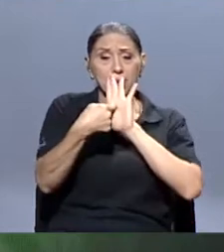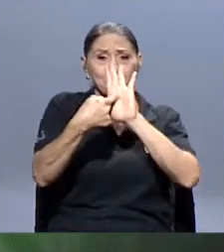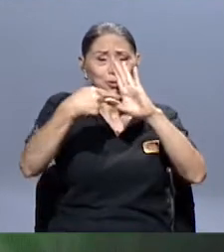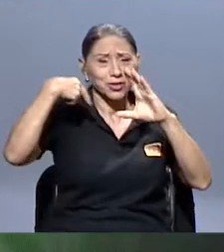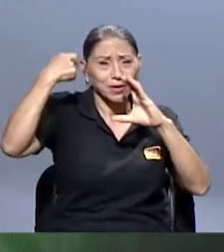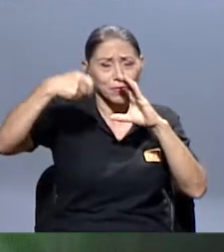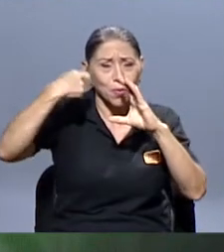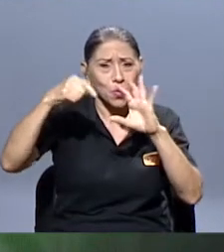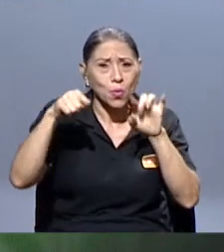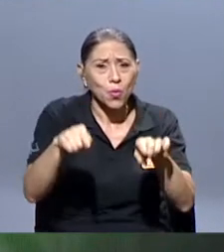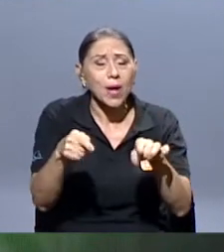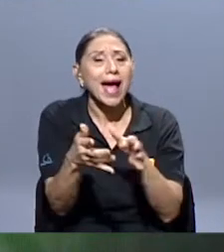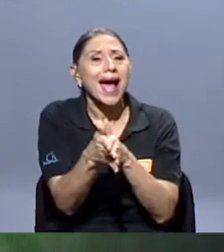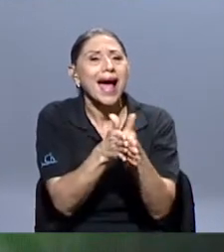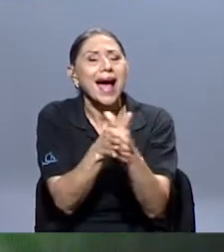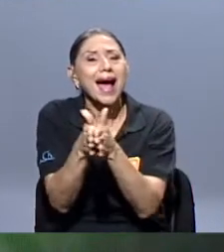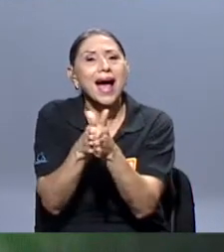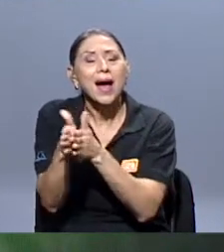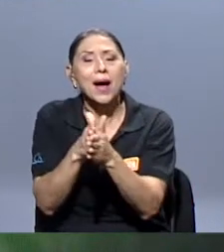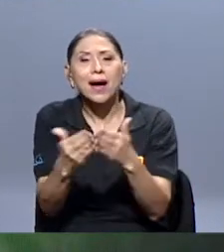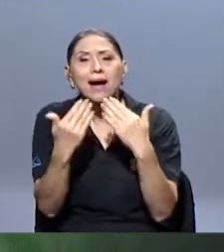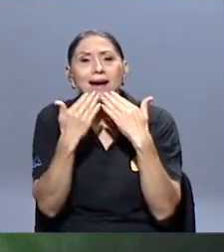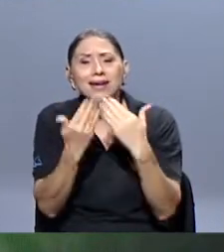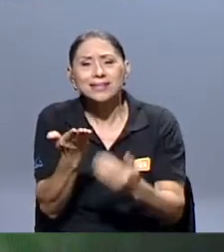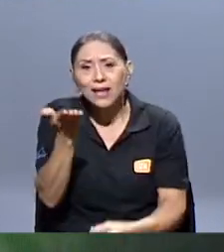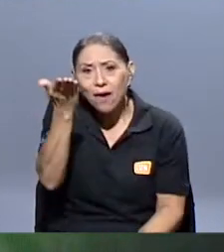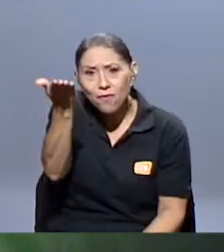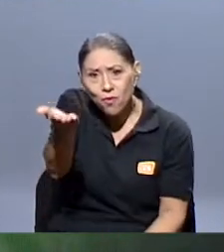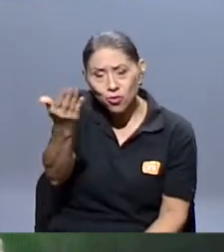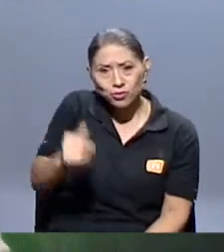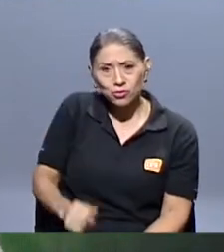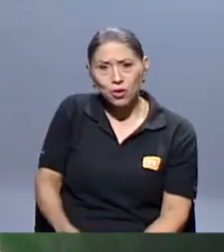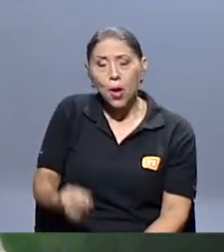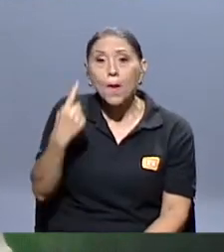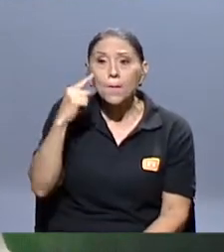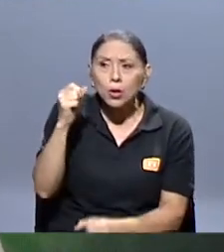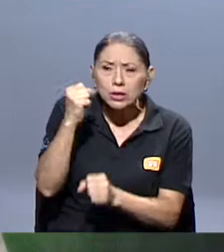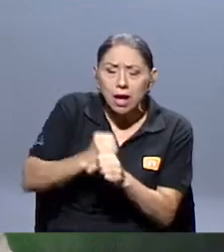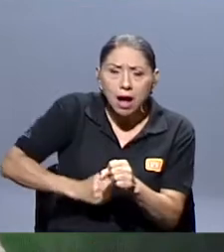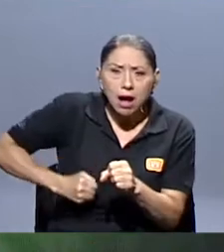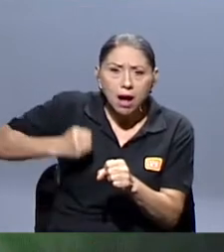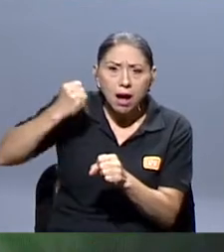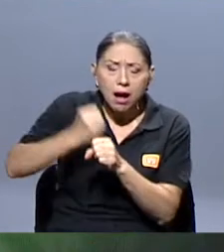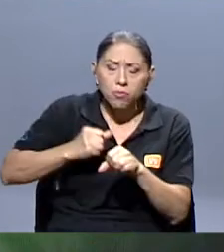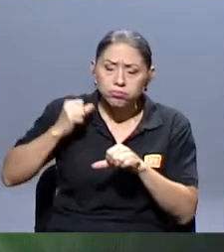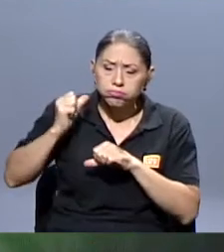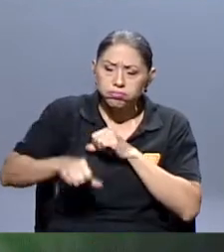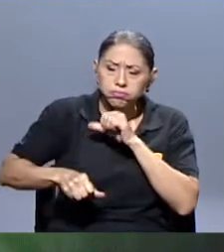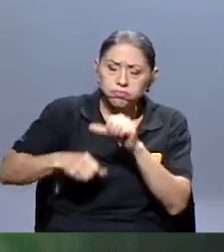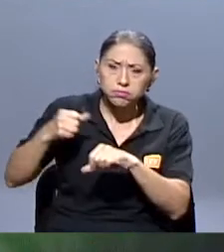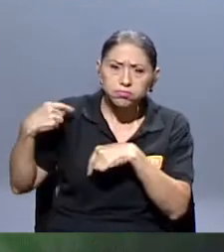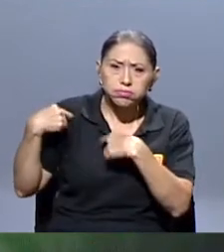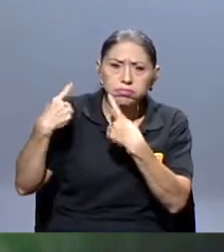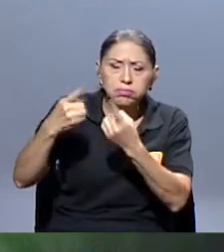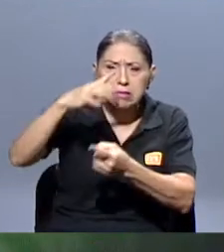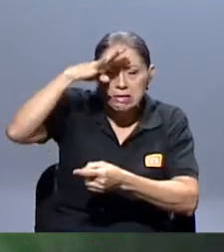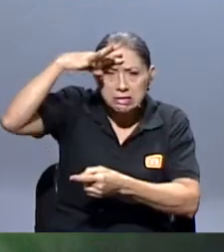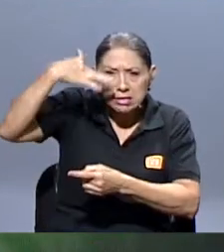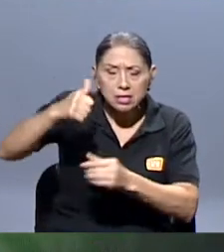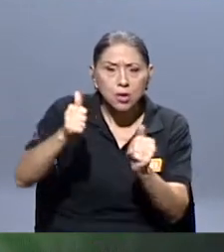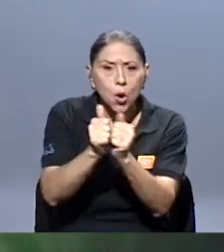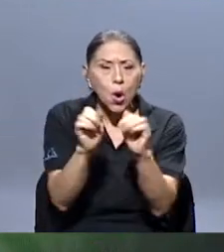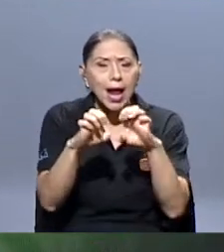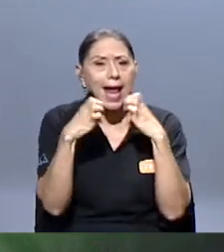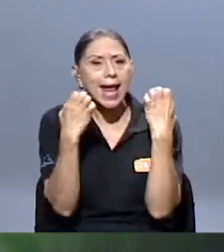quisiera aprovechar para agradecerte a vos personalmente por esa labor que has venido desarrollando con este equipo maravilloso de